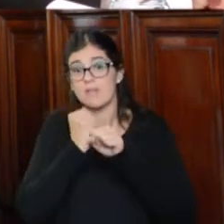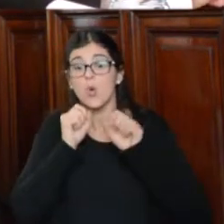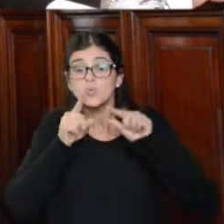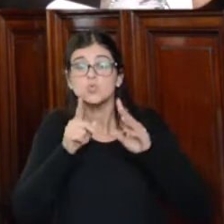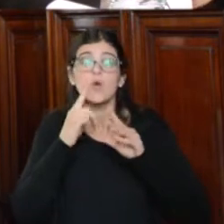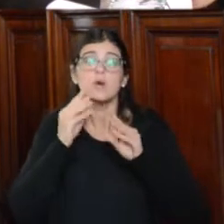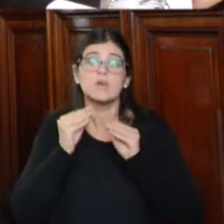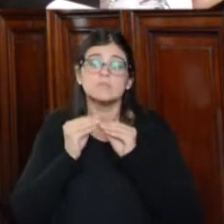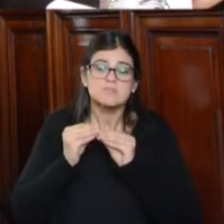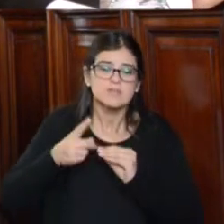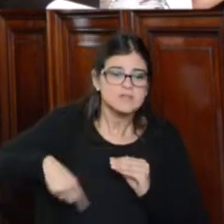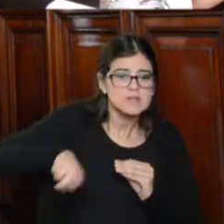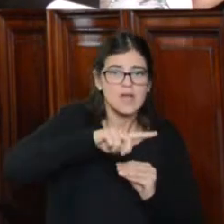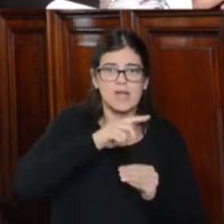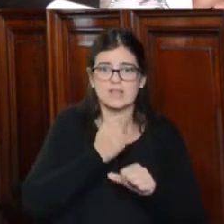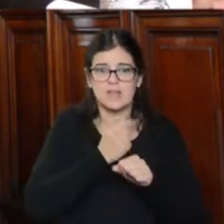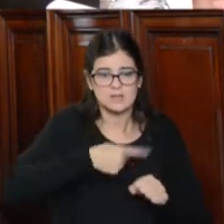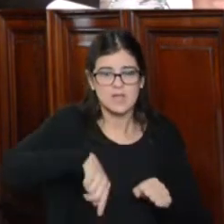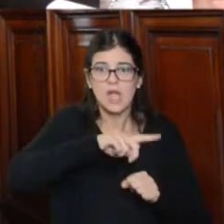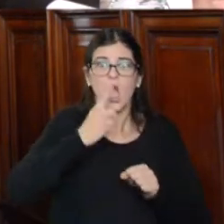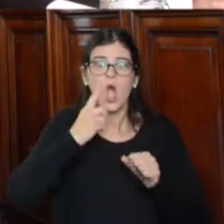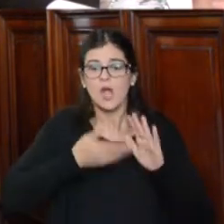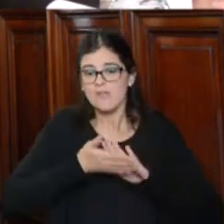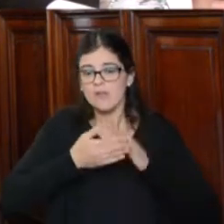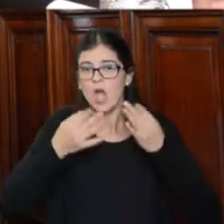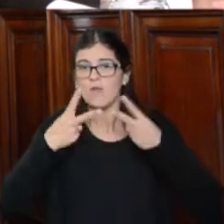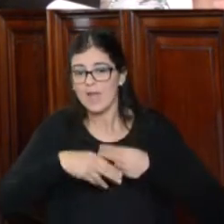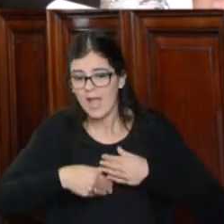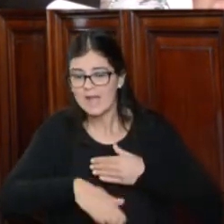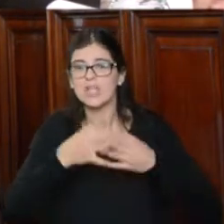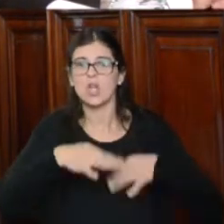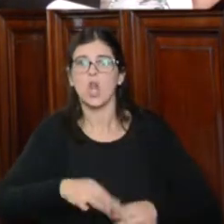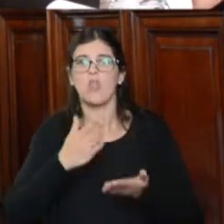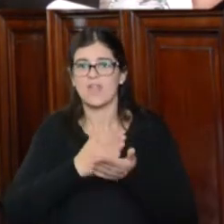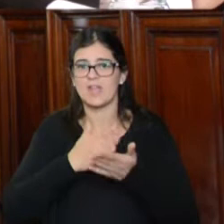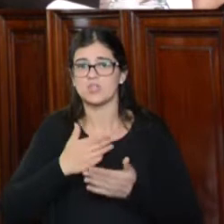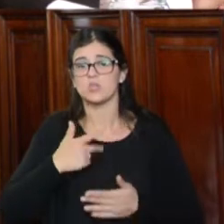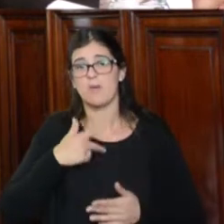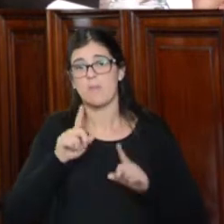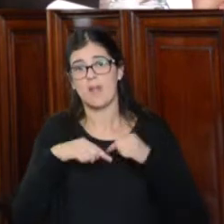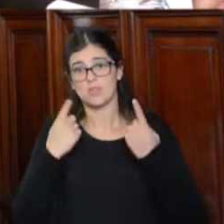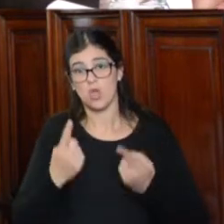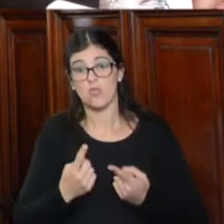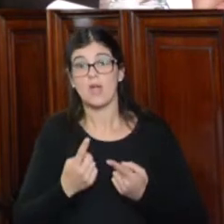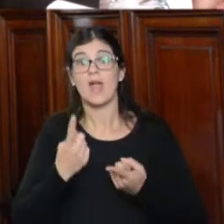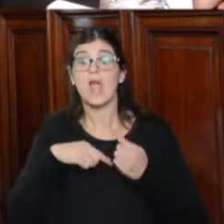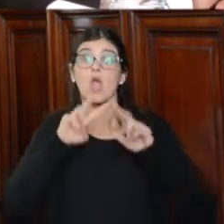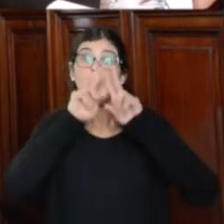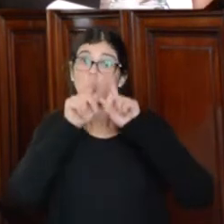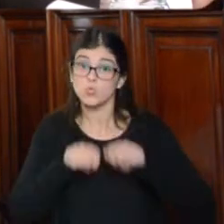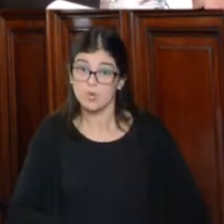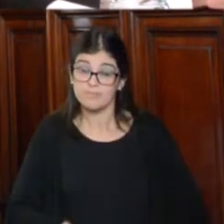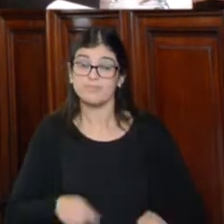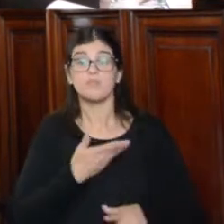sus administrados hacia una plena vigencia de los derechos humanos para todos. En conclusión,